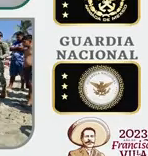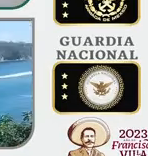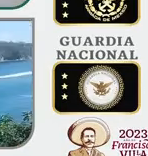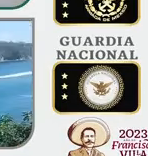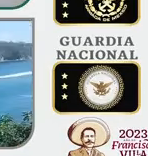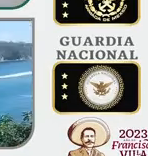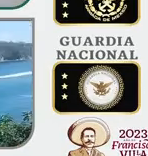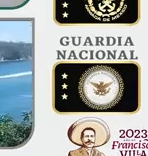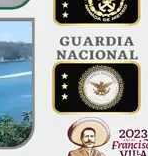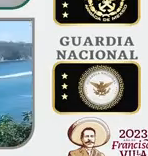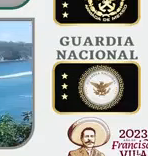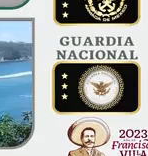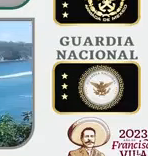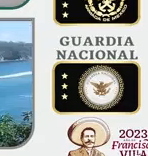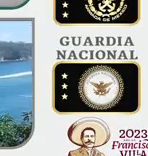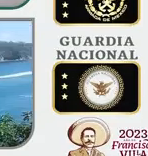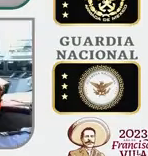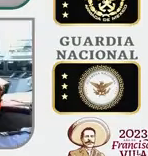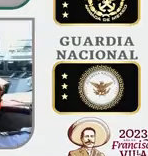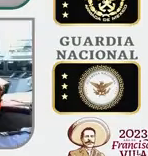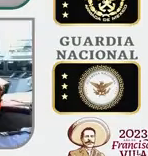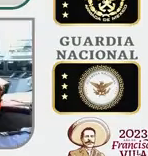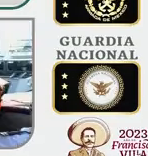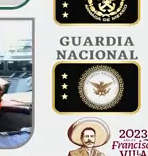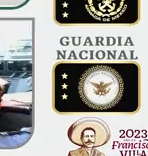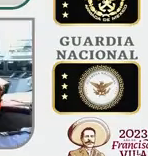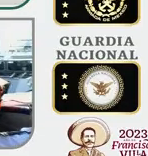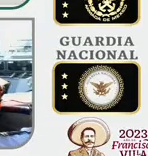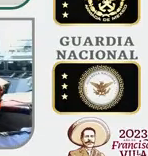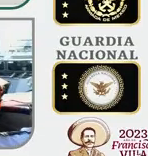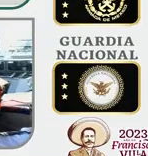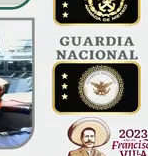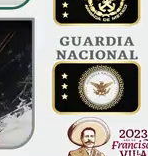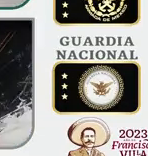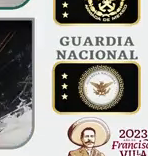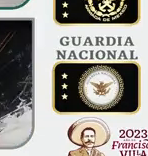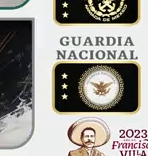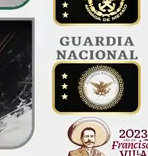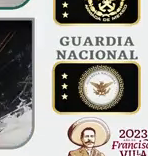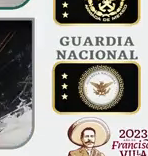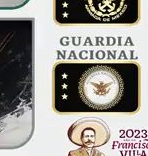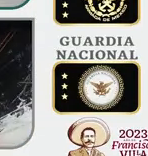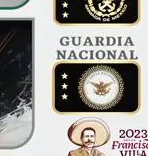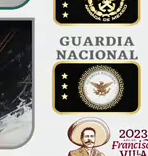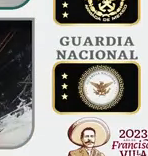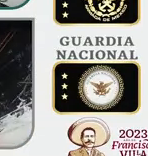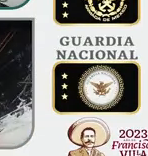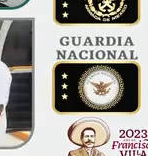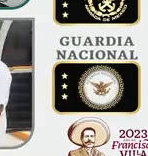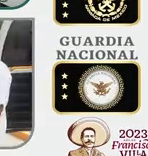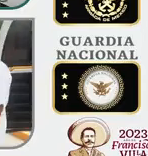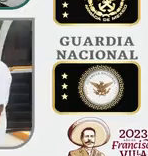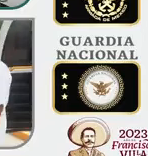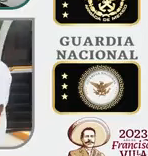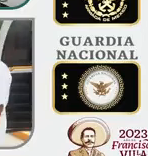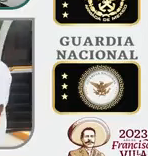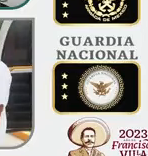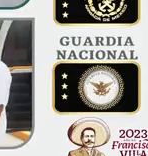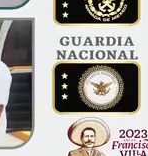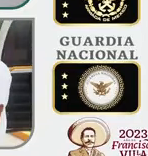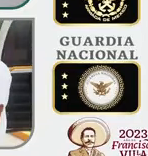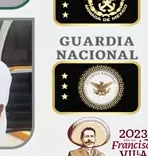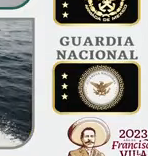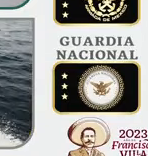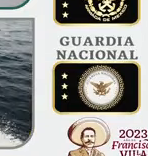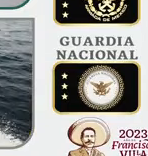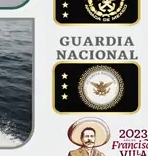personas y ha participado 57 elementos de lo que es Ejército, Fuerza Aérea, Marina y